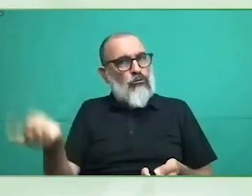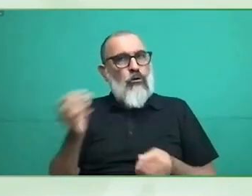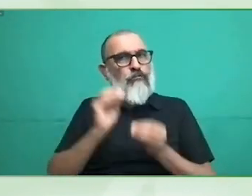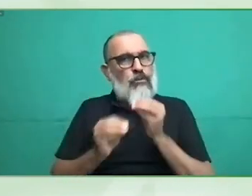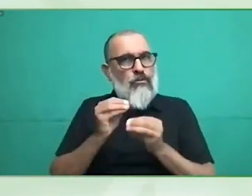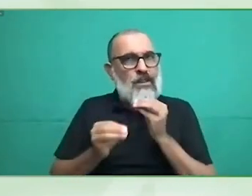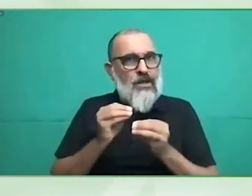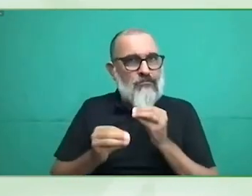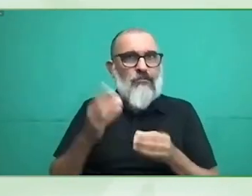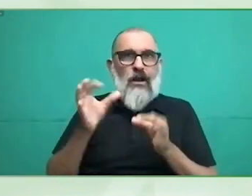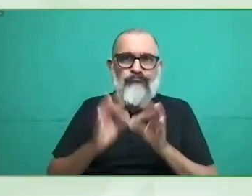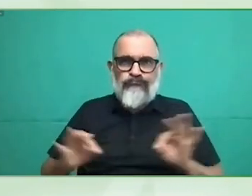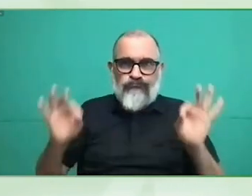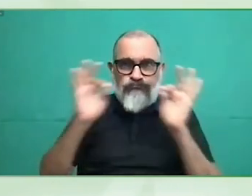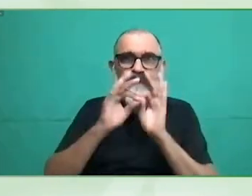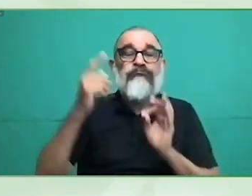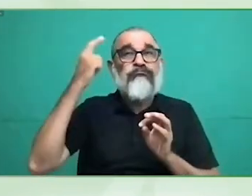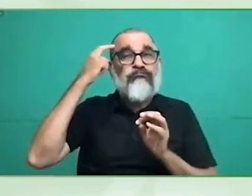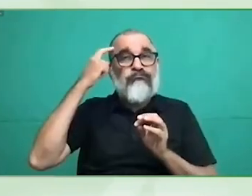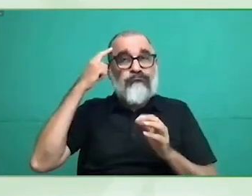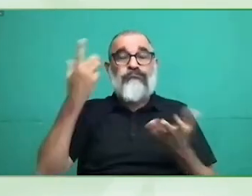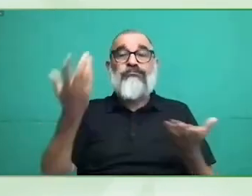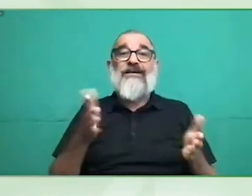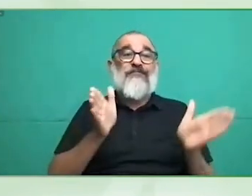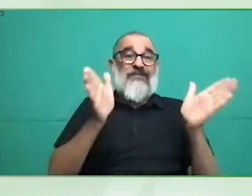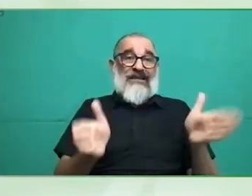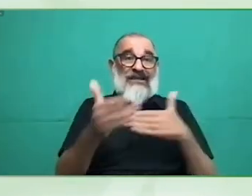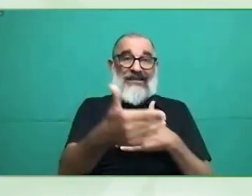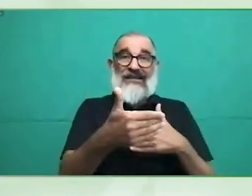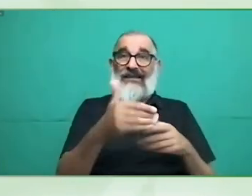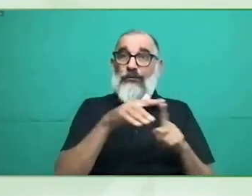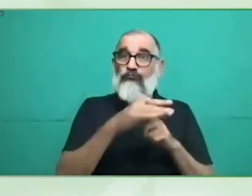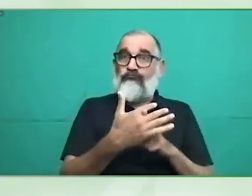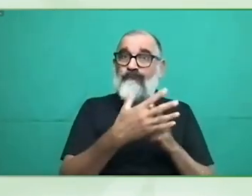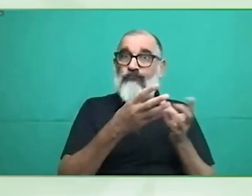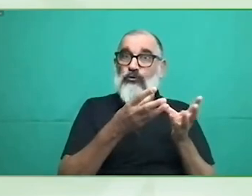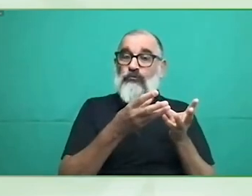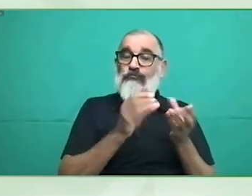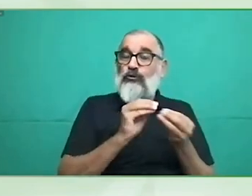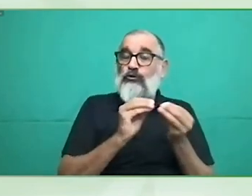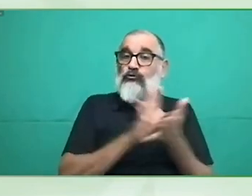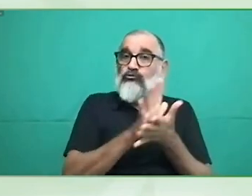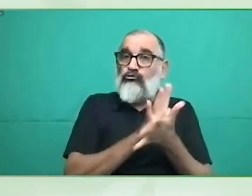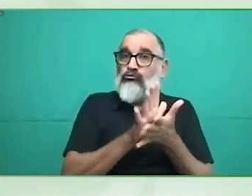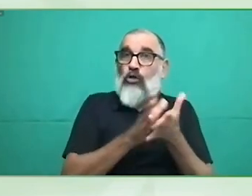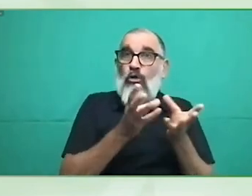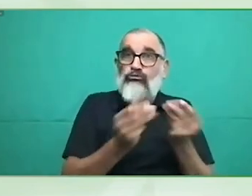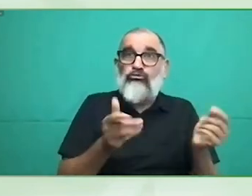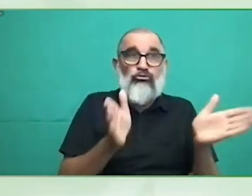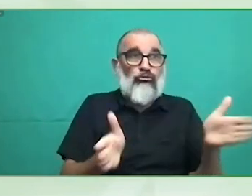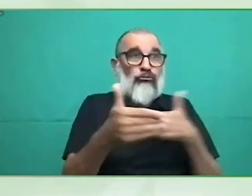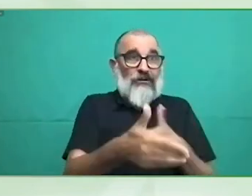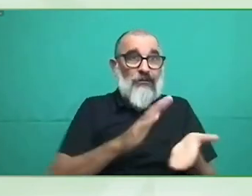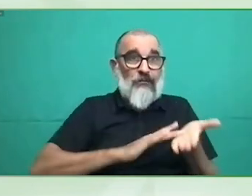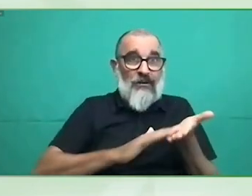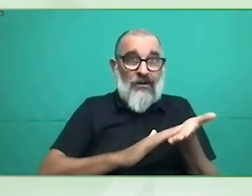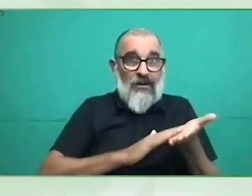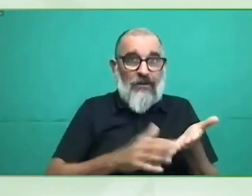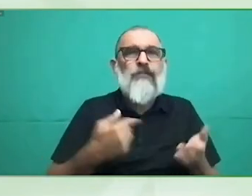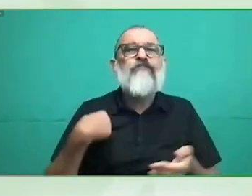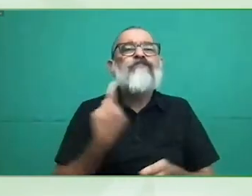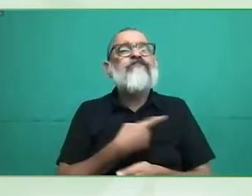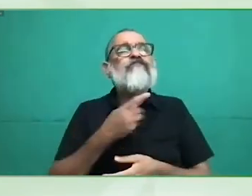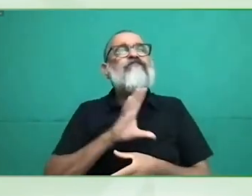tenemos en las elecciones municipales por una imposibilidad material de poder adaptar